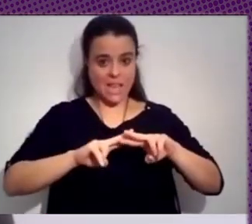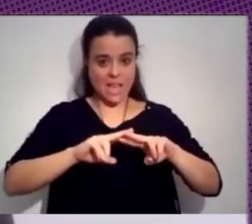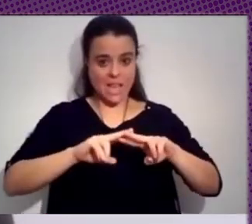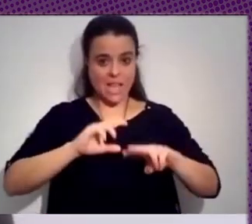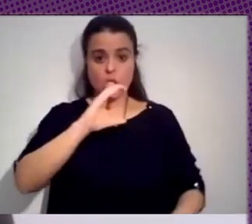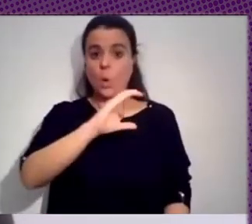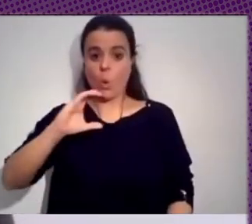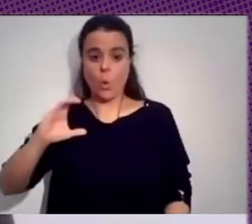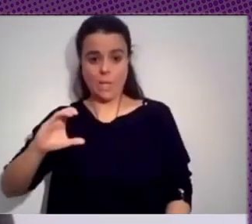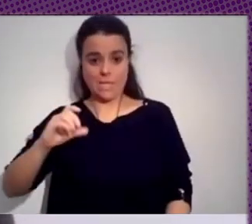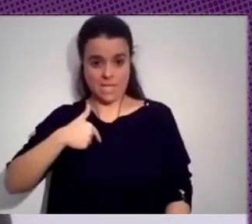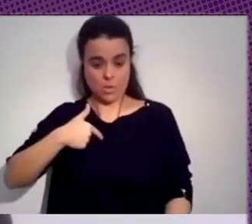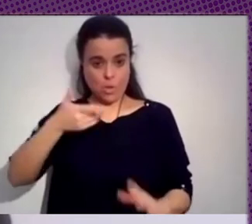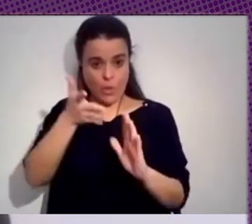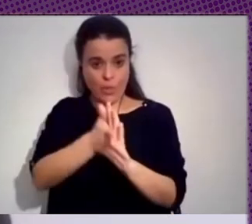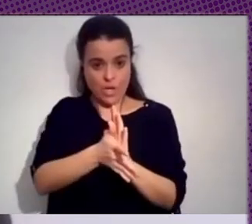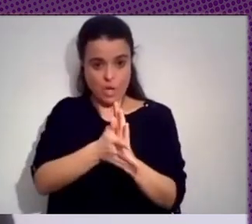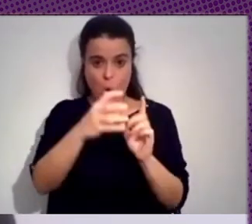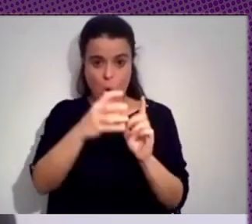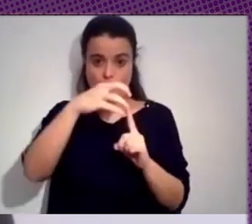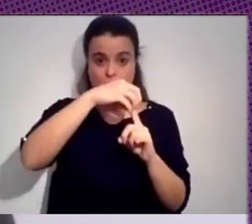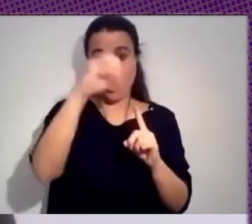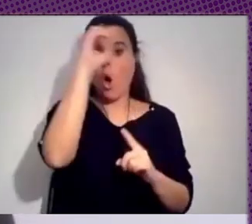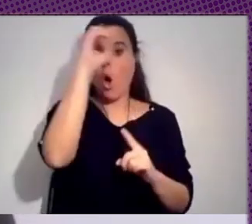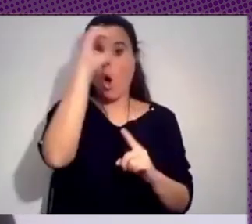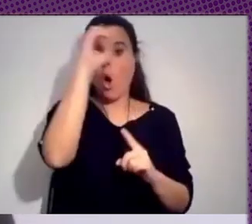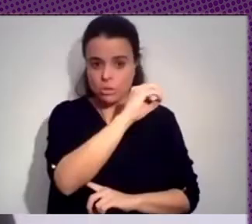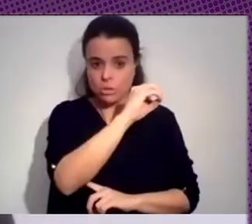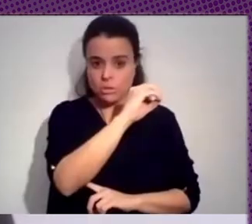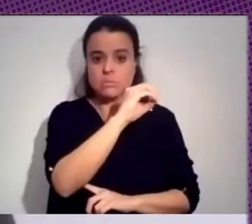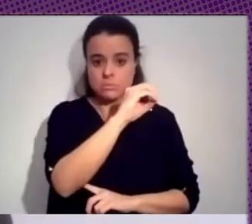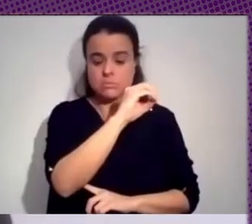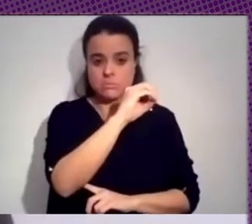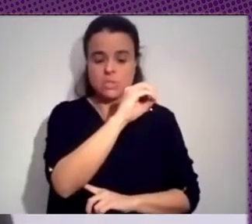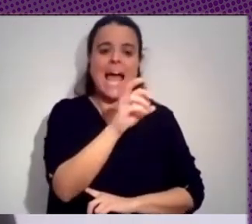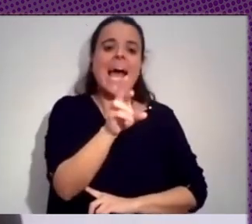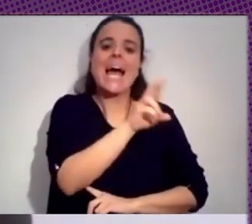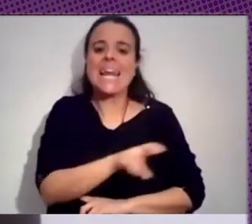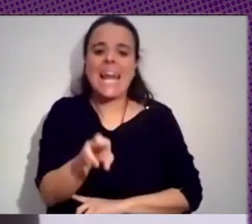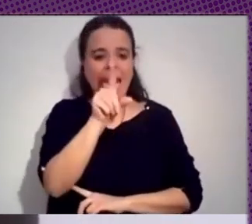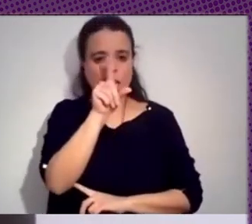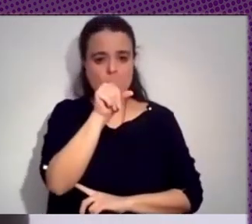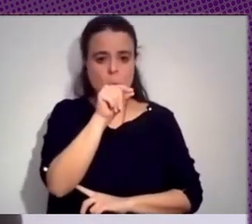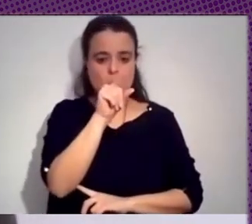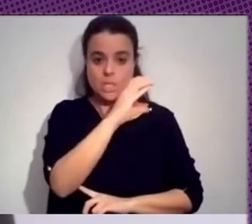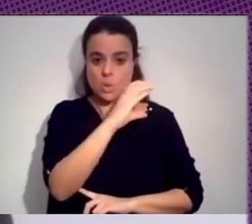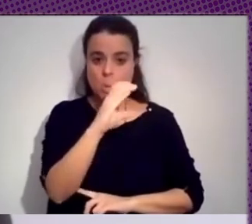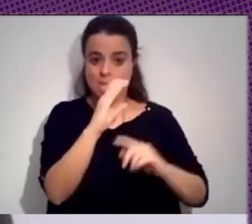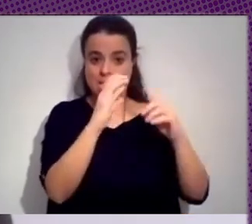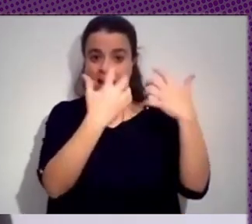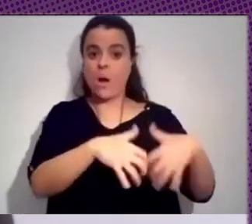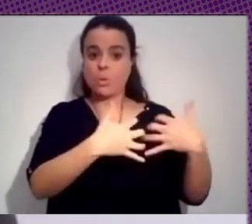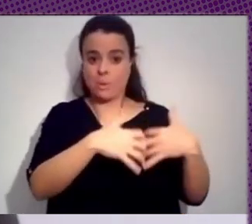matriz de opinión, es decir, las cuentas beneficiadas de retuits, de cuentas automatizadas de la matriz de